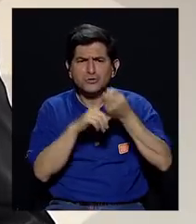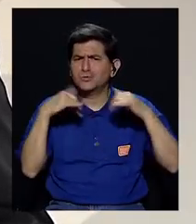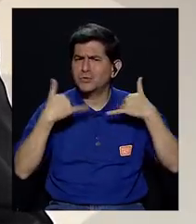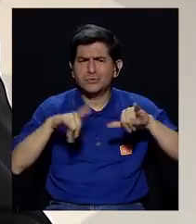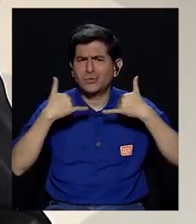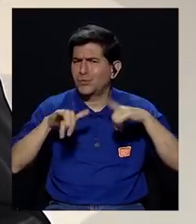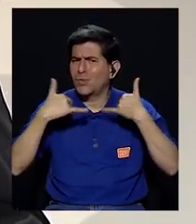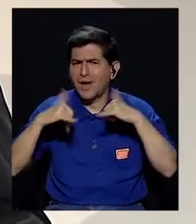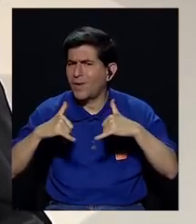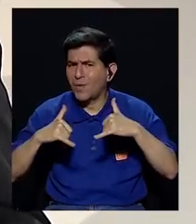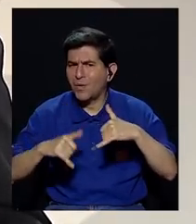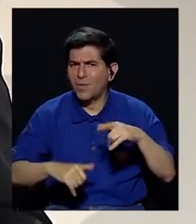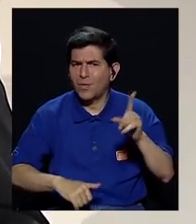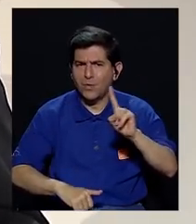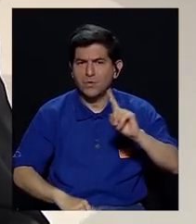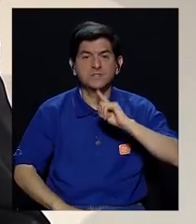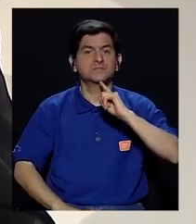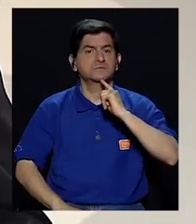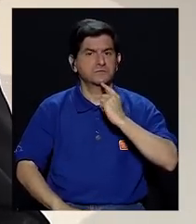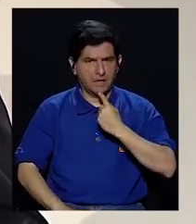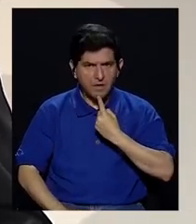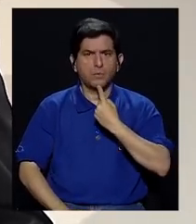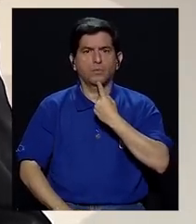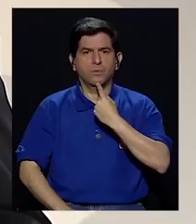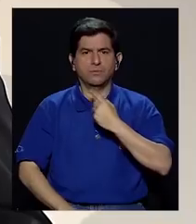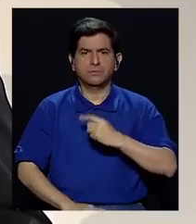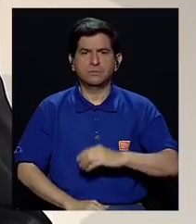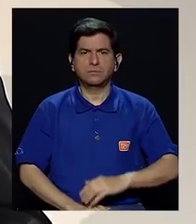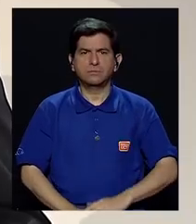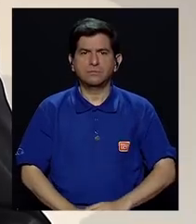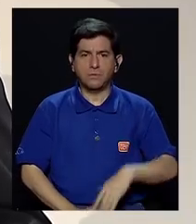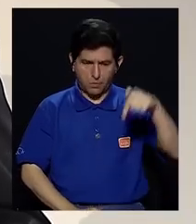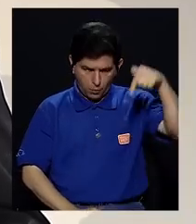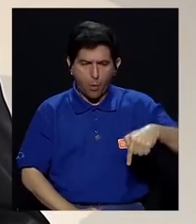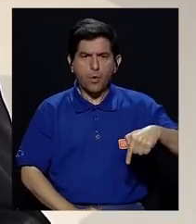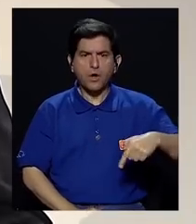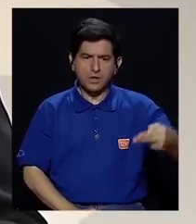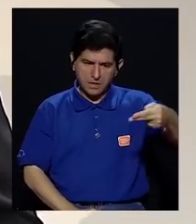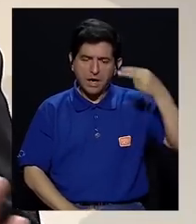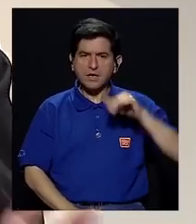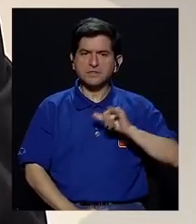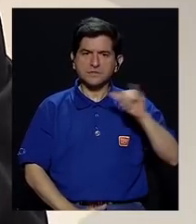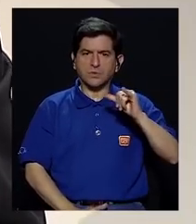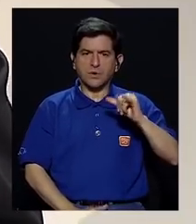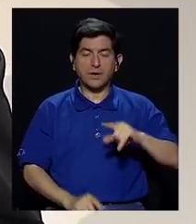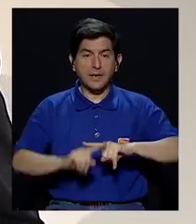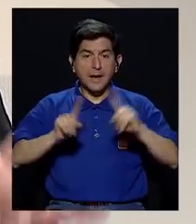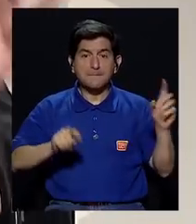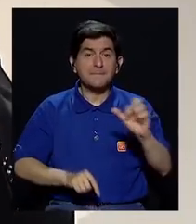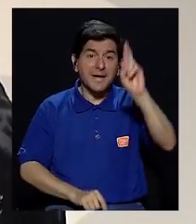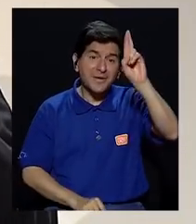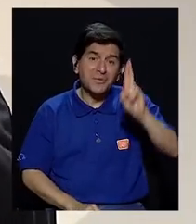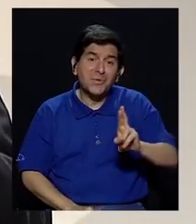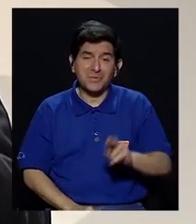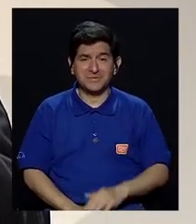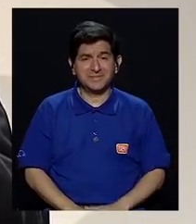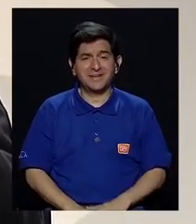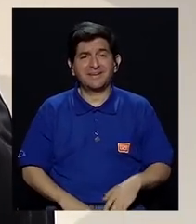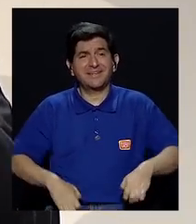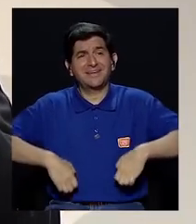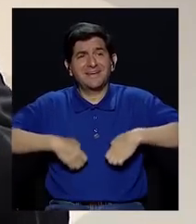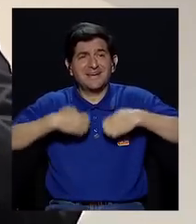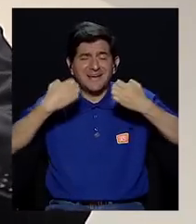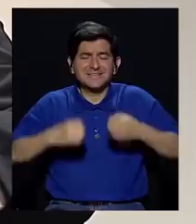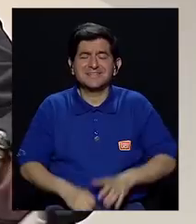asunto de un juego. Esto es muy serio. Lo ha sido hoy, lo ha sido históricamente, pero en Costa Rica existe